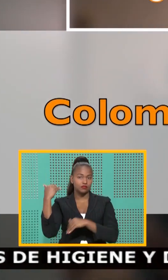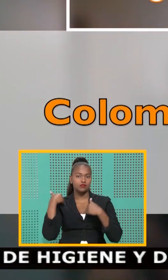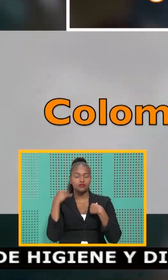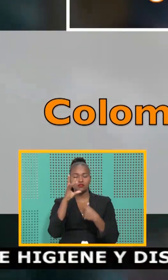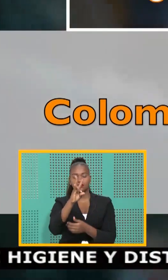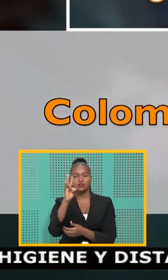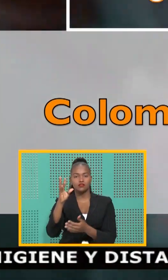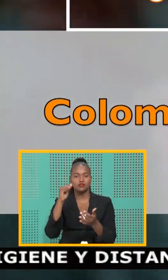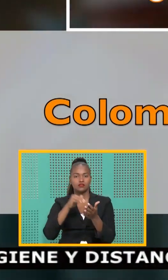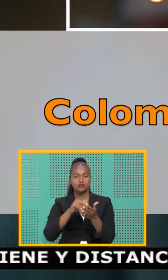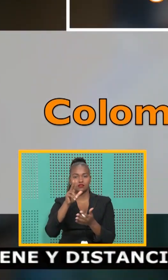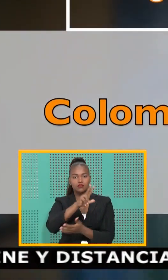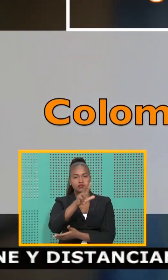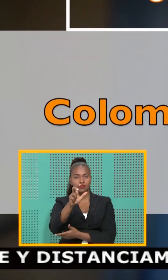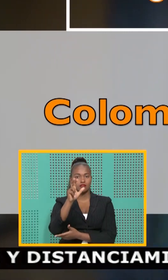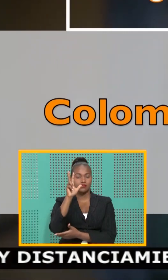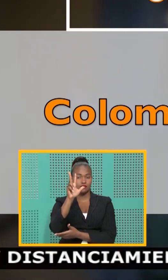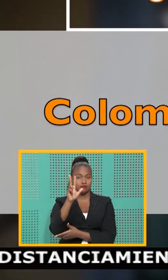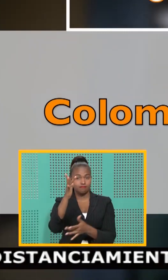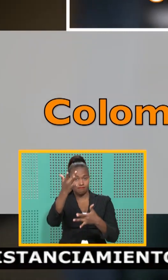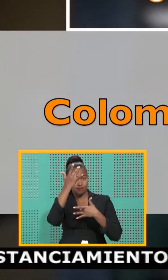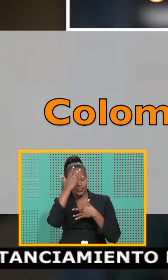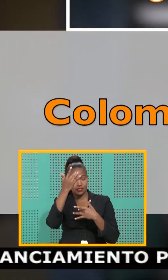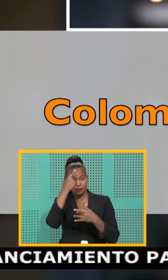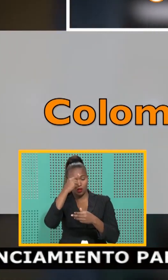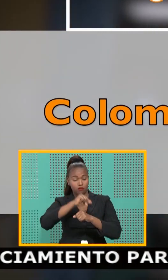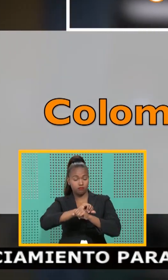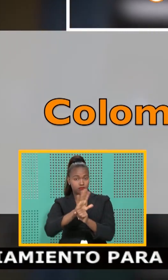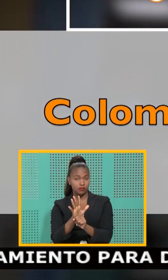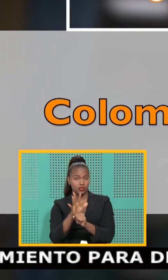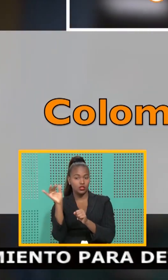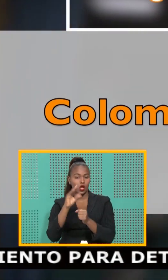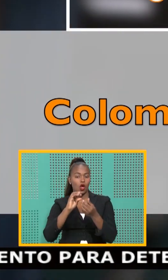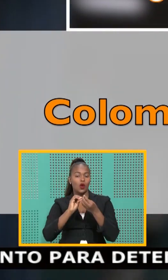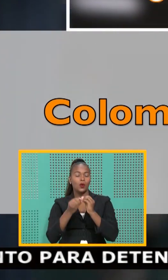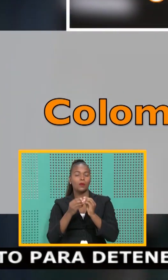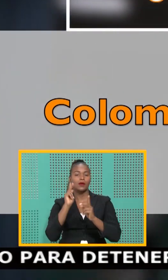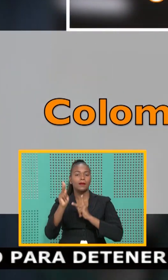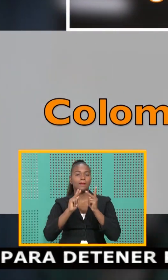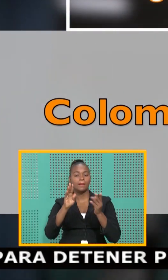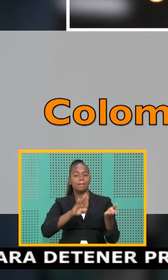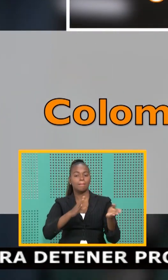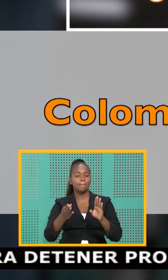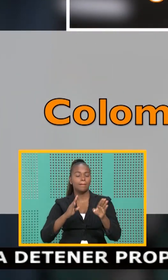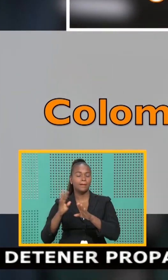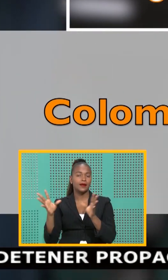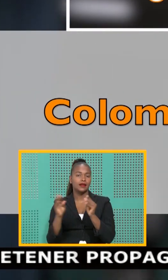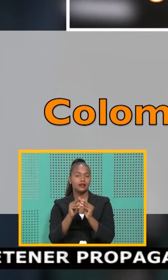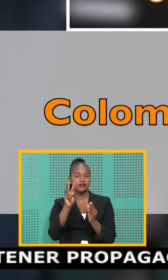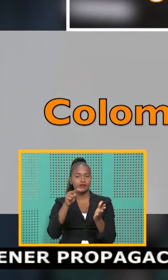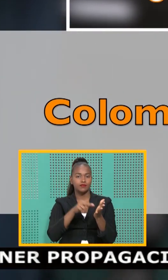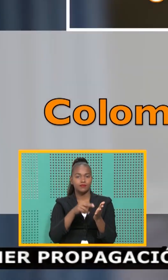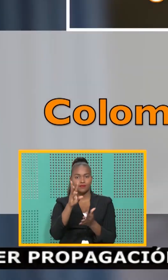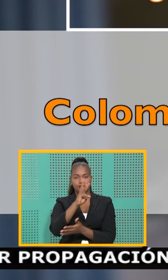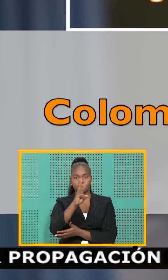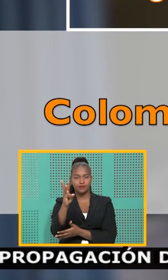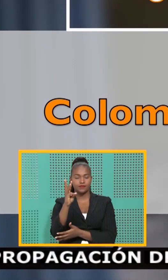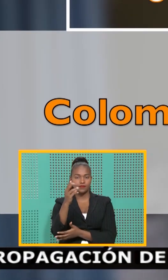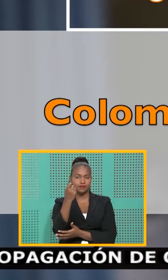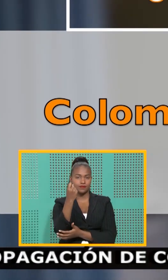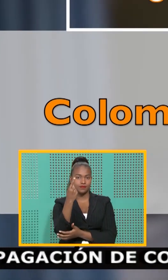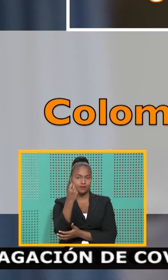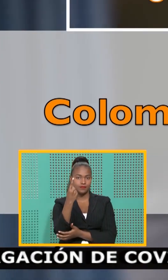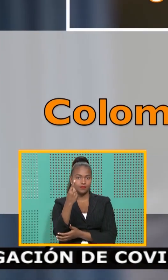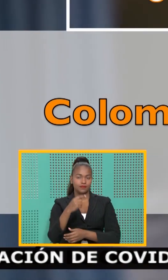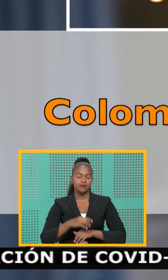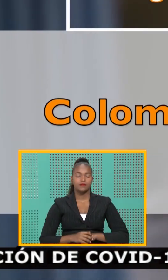77.303 enfermos por coronavirus y el número de defunciones es de 2.611.